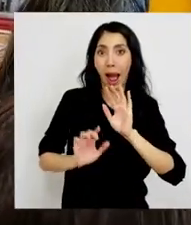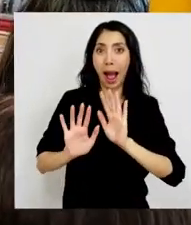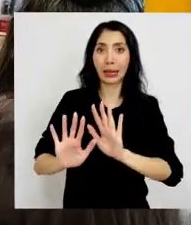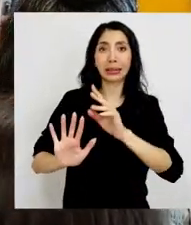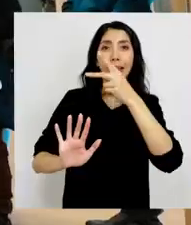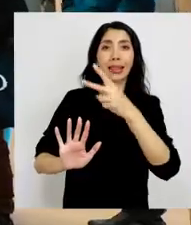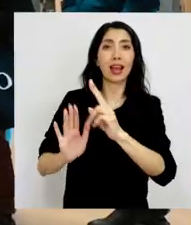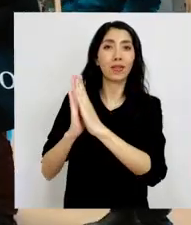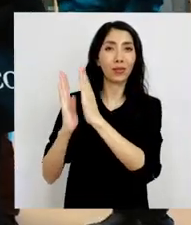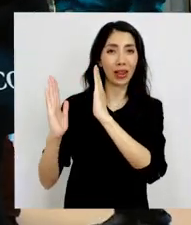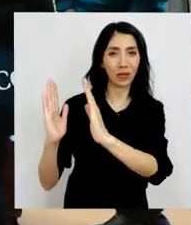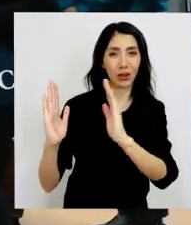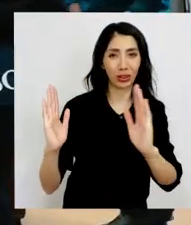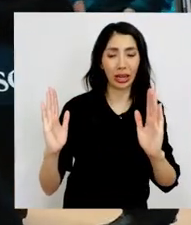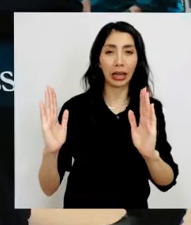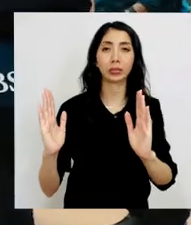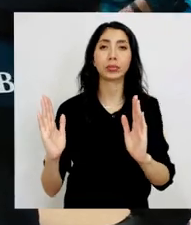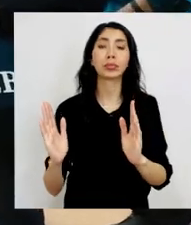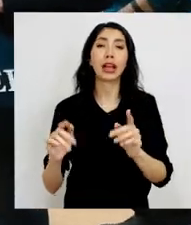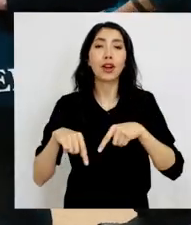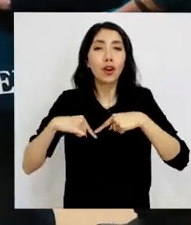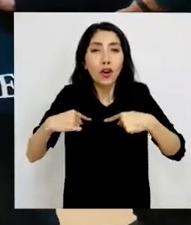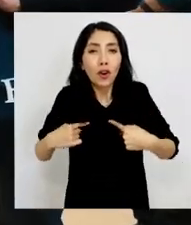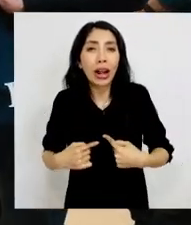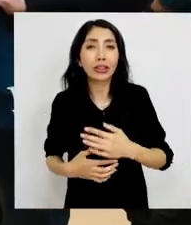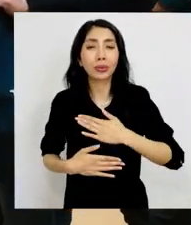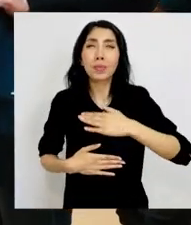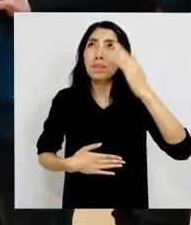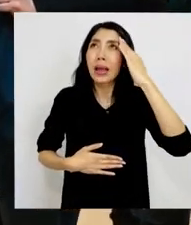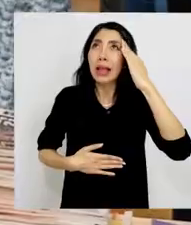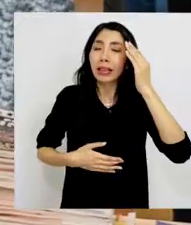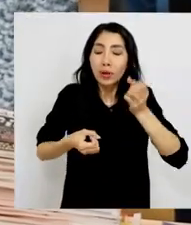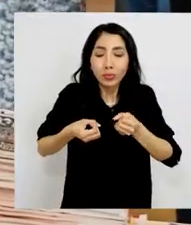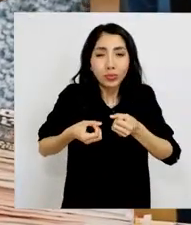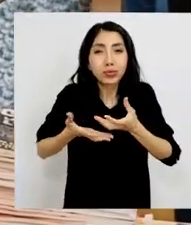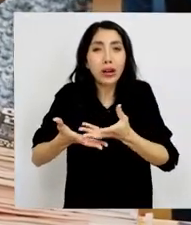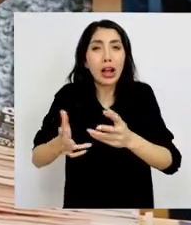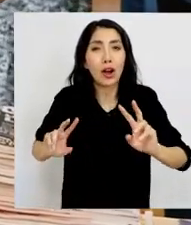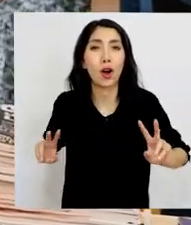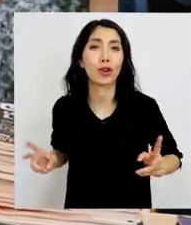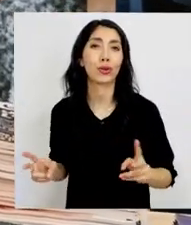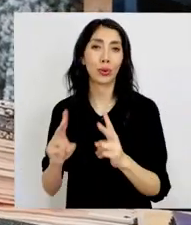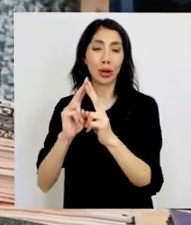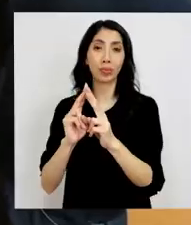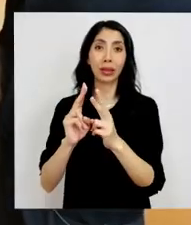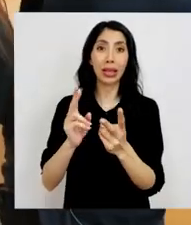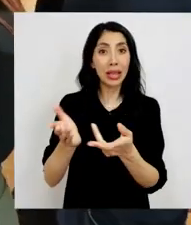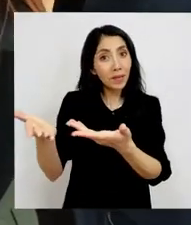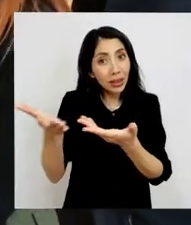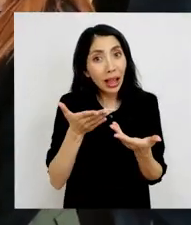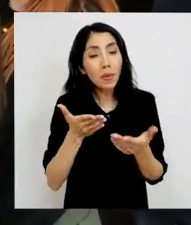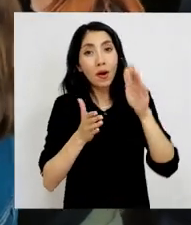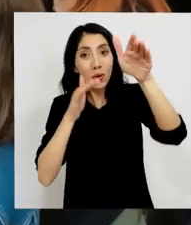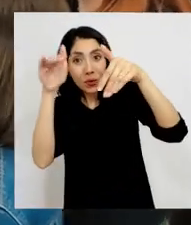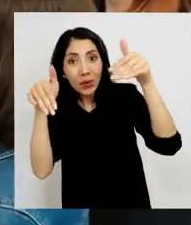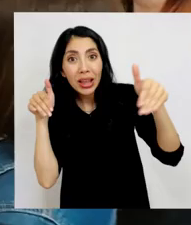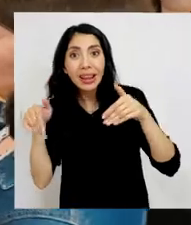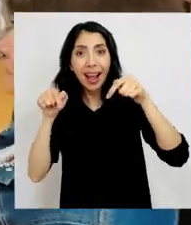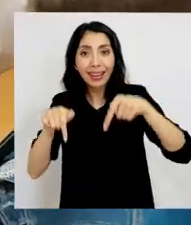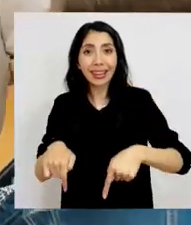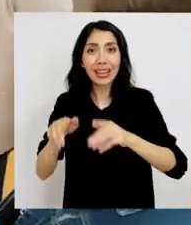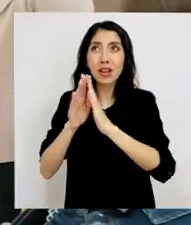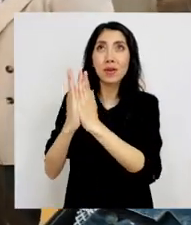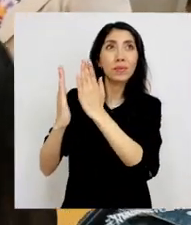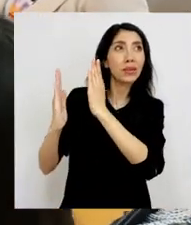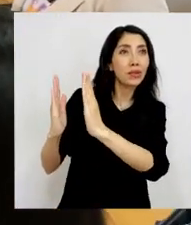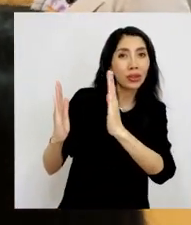construido desde la mente, desde el corazón también. Los invitamos a venir a la Mediateca, a